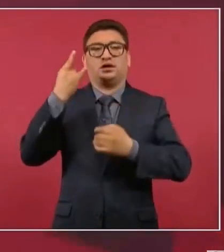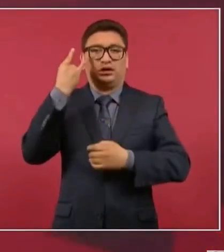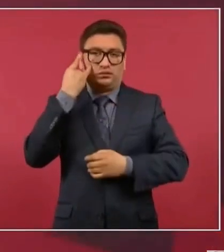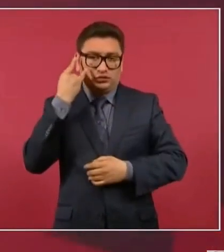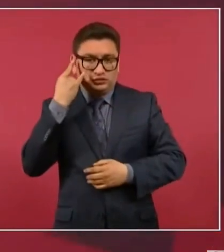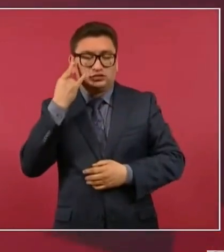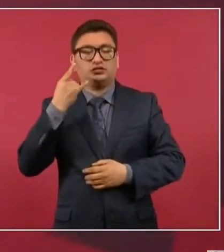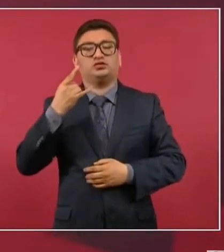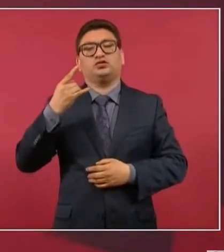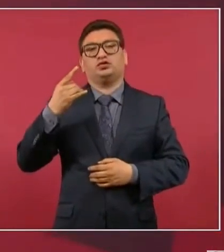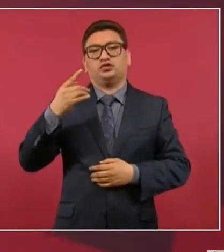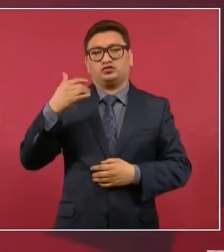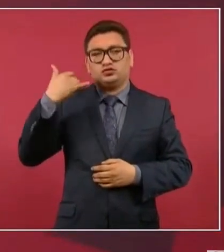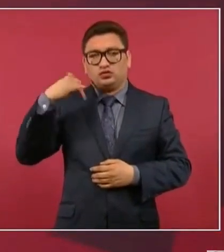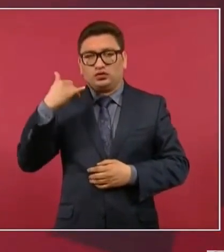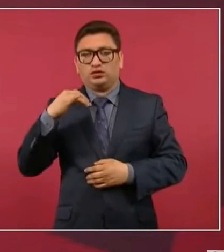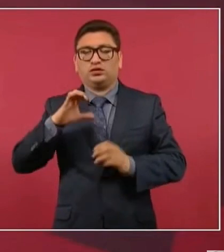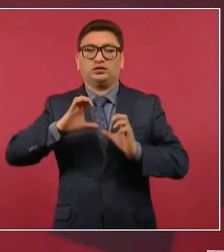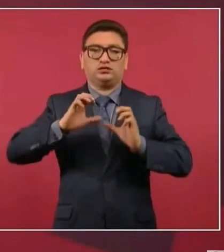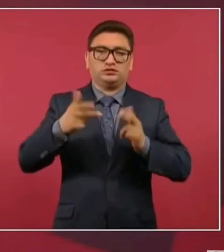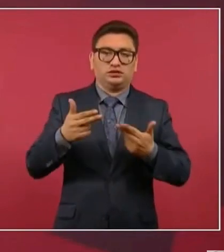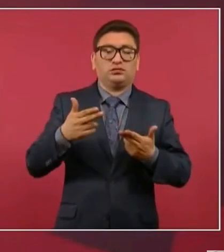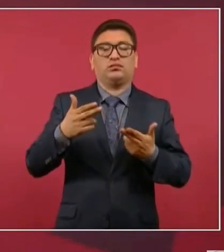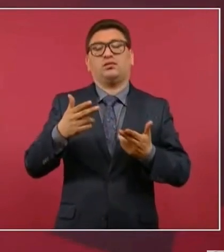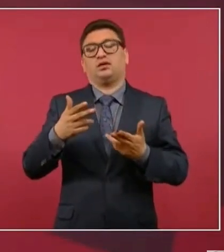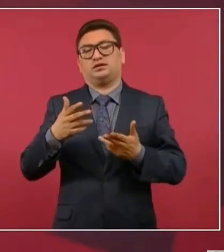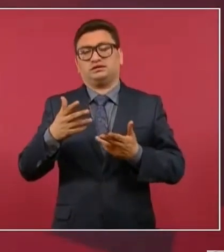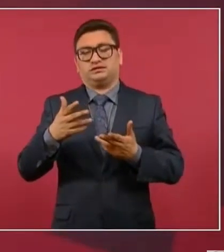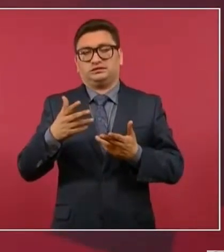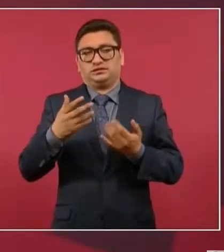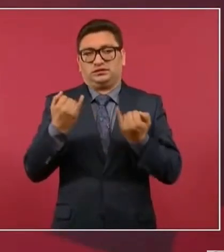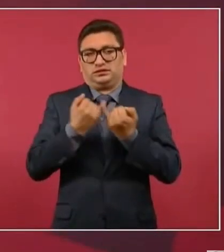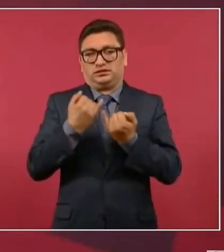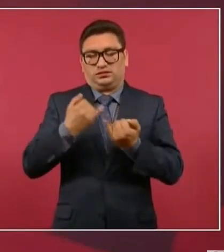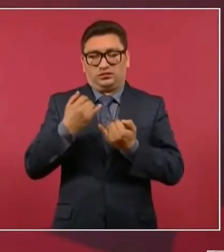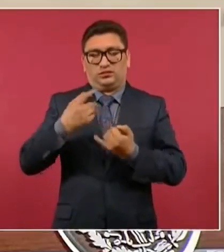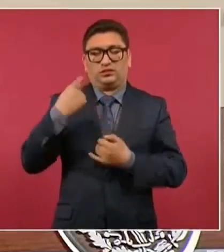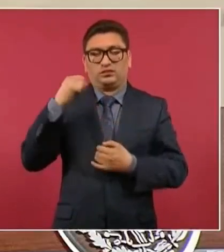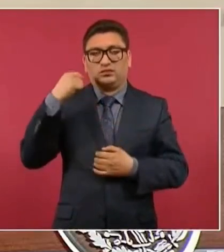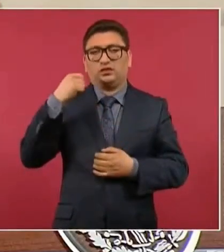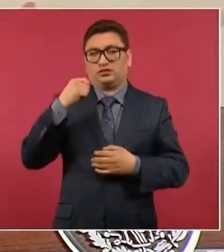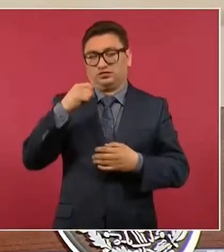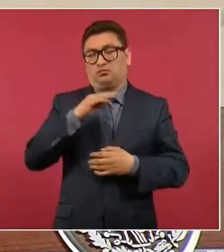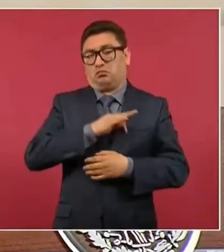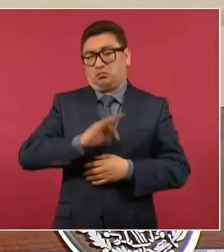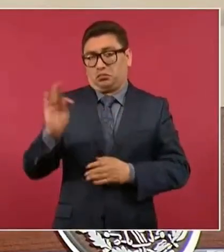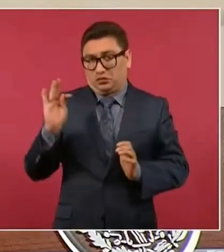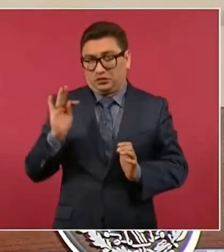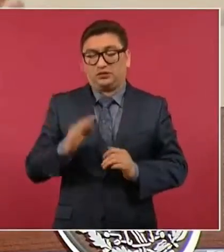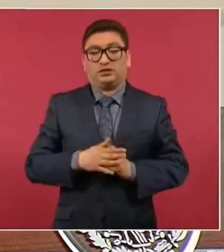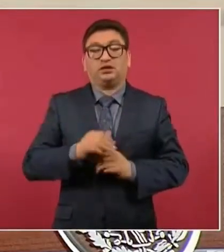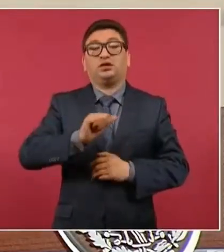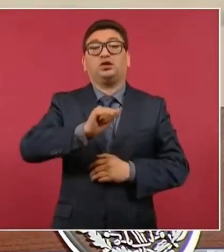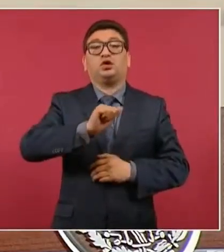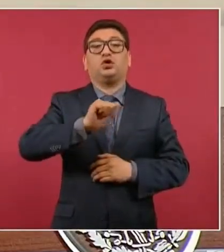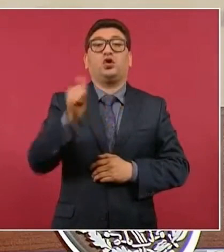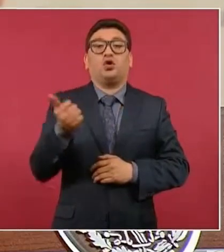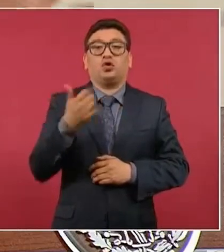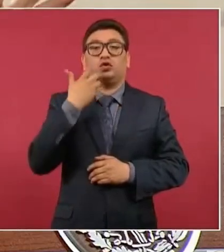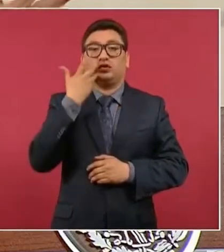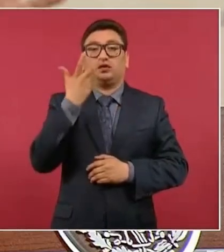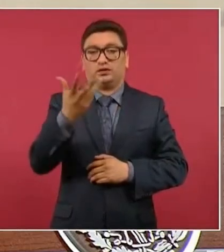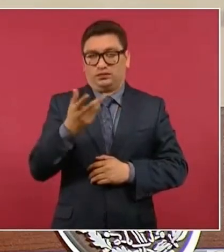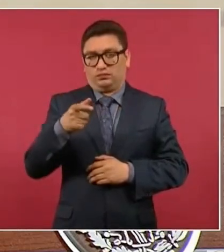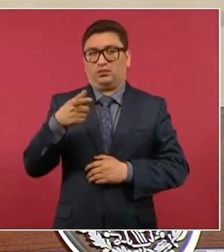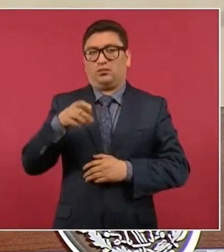Yucatán, a Chiapas, a Tabasco, porque esa es una posibilidad. Y lo otro es que con